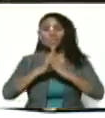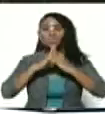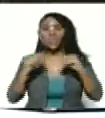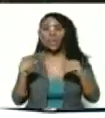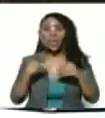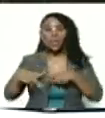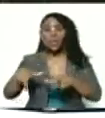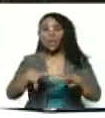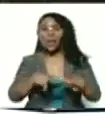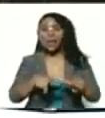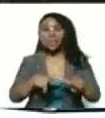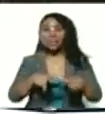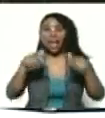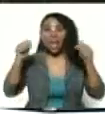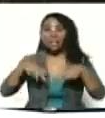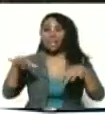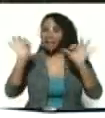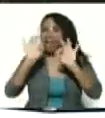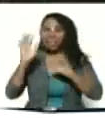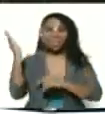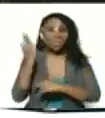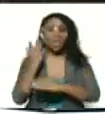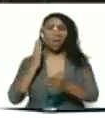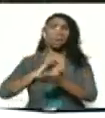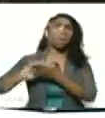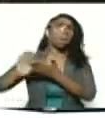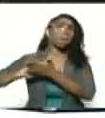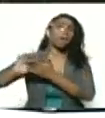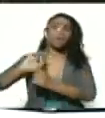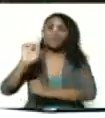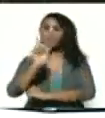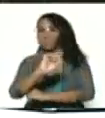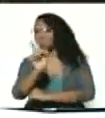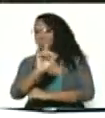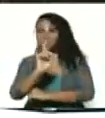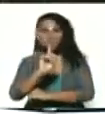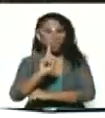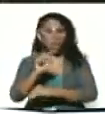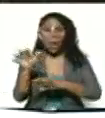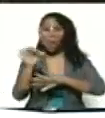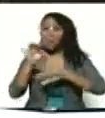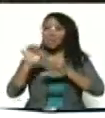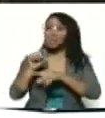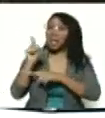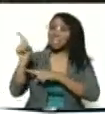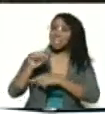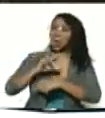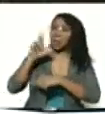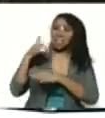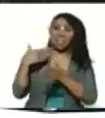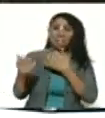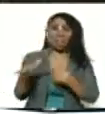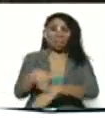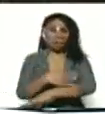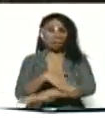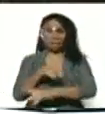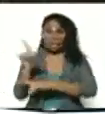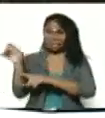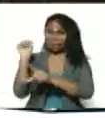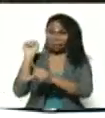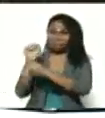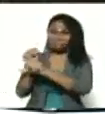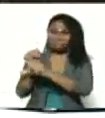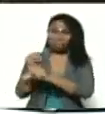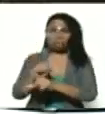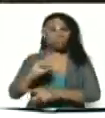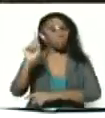rincones aquí nadie venga de excusarse chicos que el municipio tal está feo que las calles tal están abandonadas